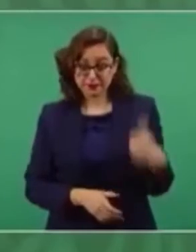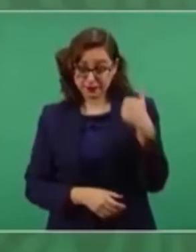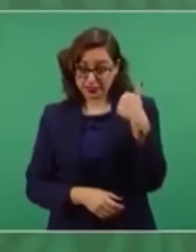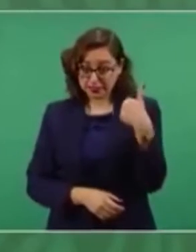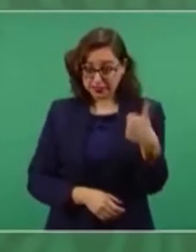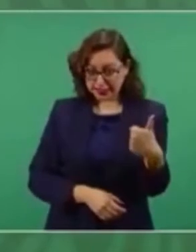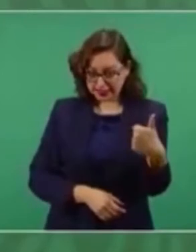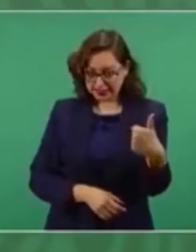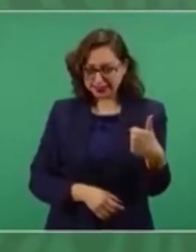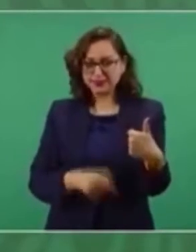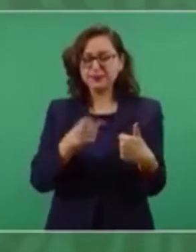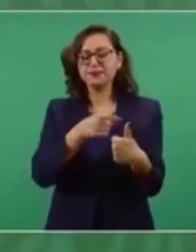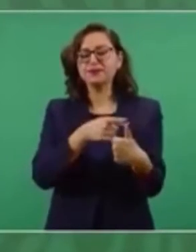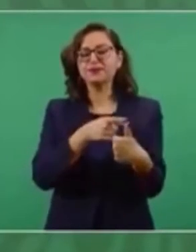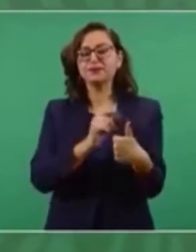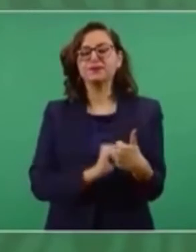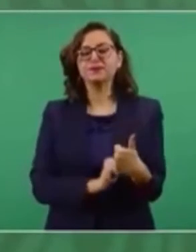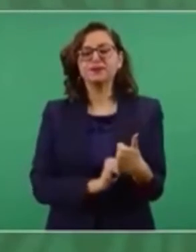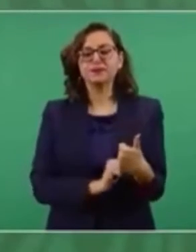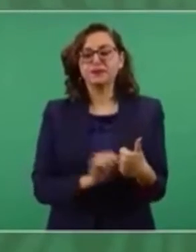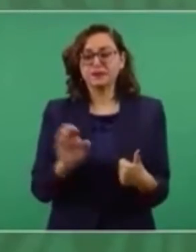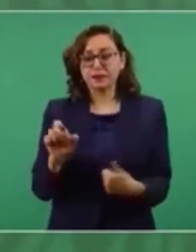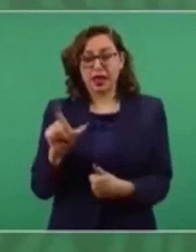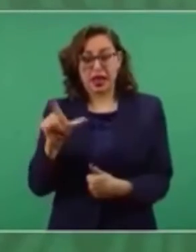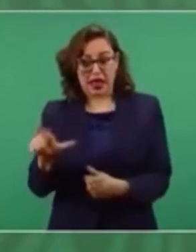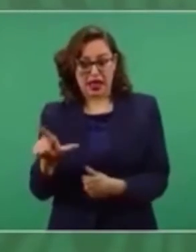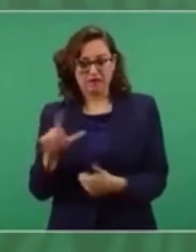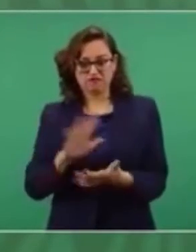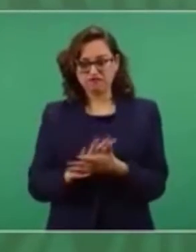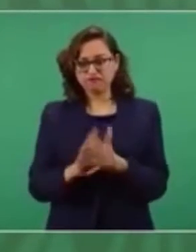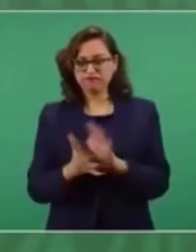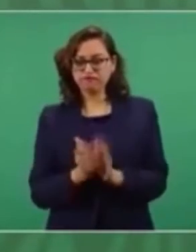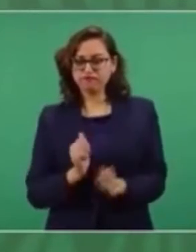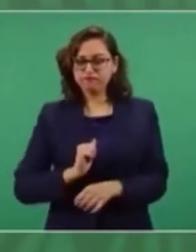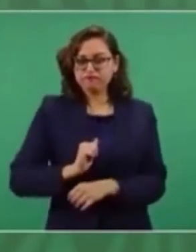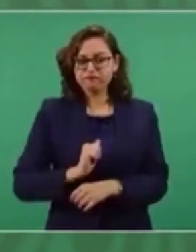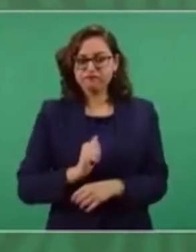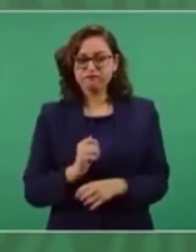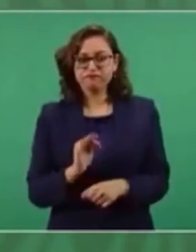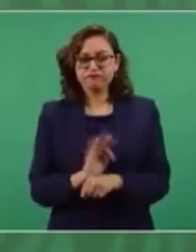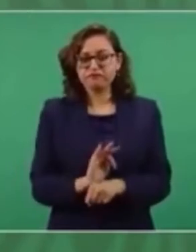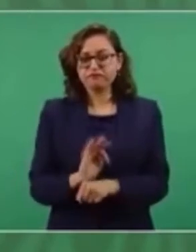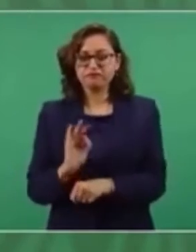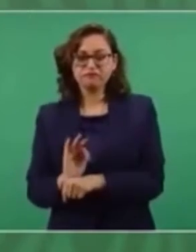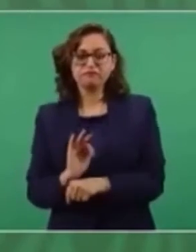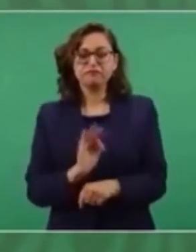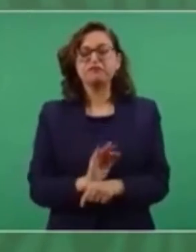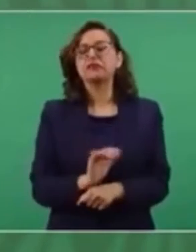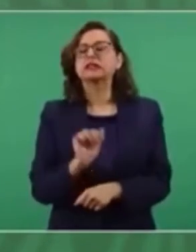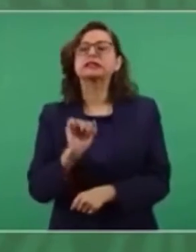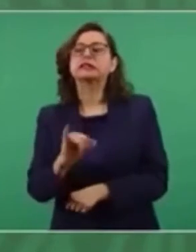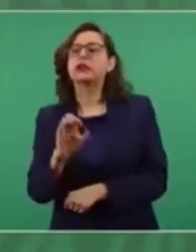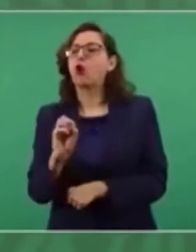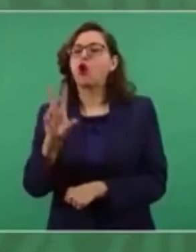utilizó sus influencias y que nos diga por último